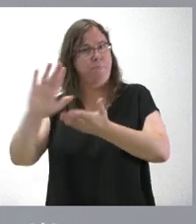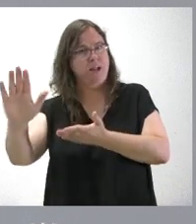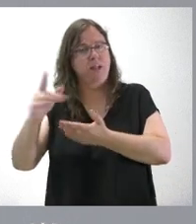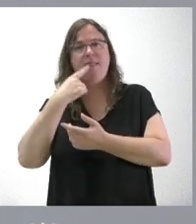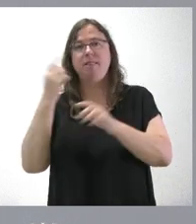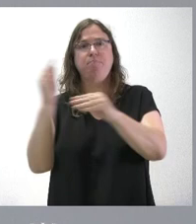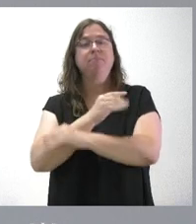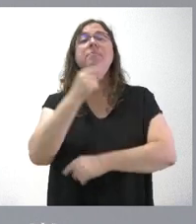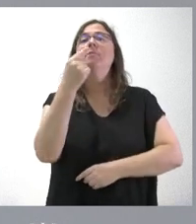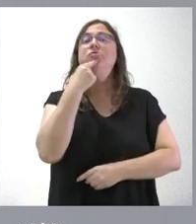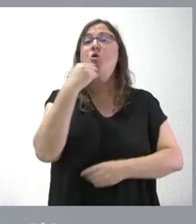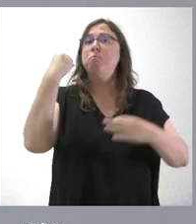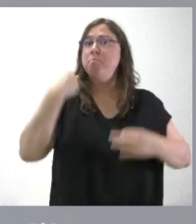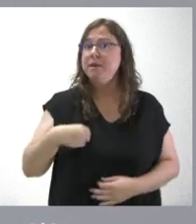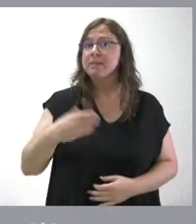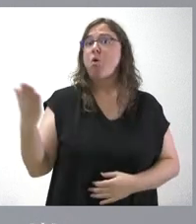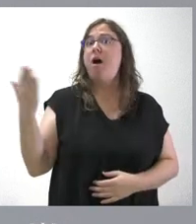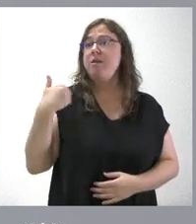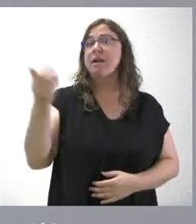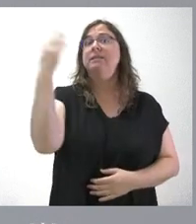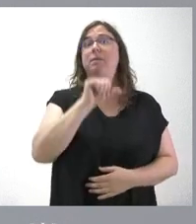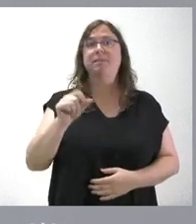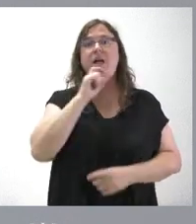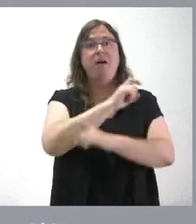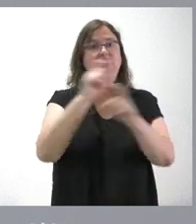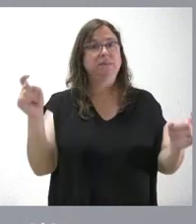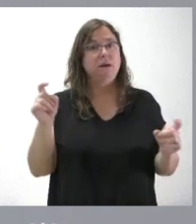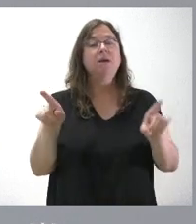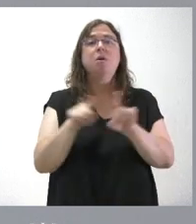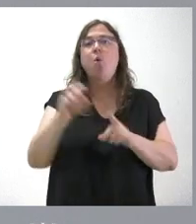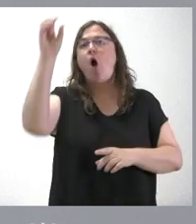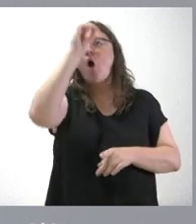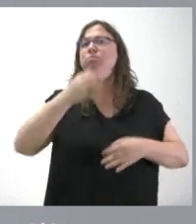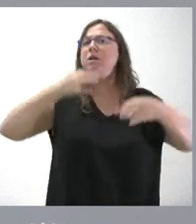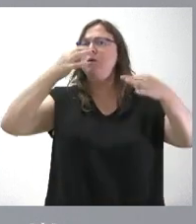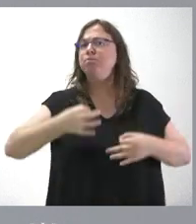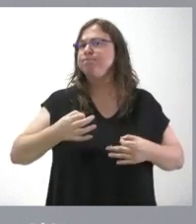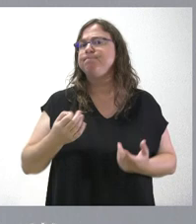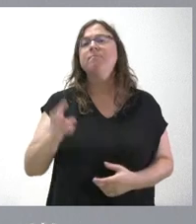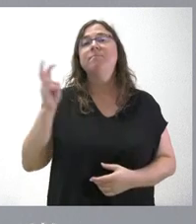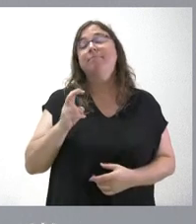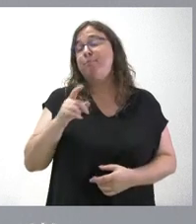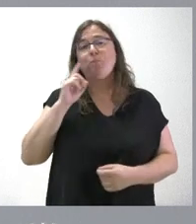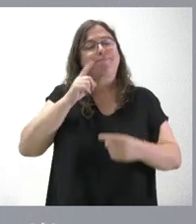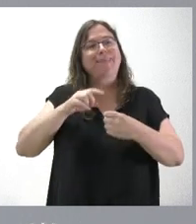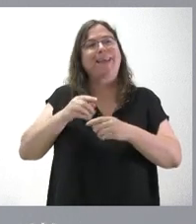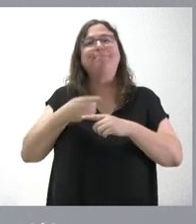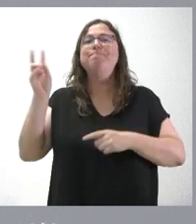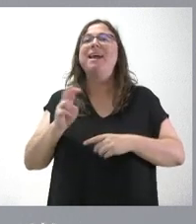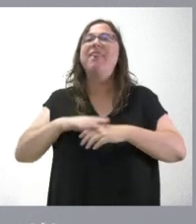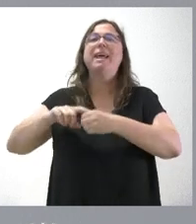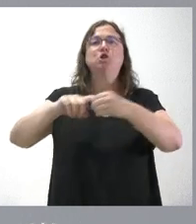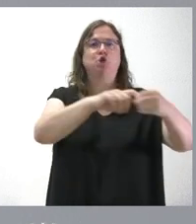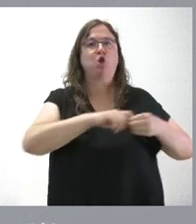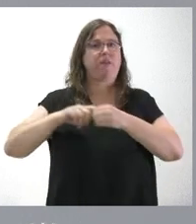es la misma posición que yo les anuncié ayer la semana pasada, que es una posición que se basa básicamente en la solidaridad con las comunidades